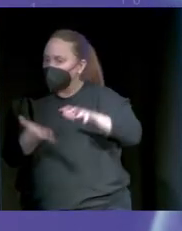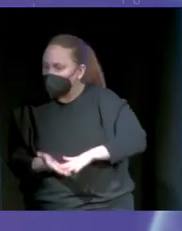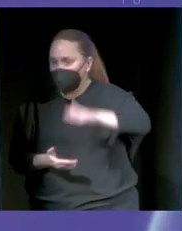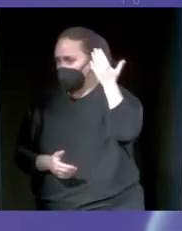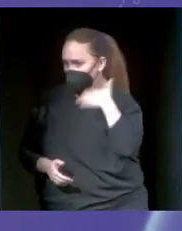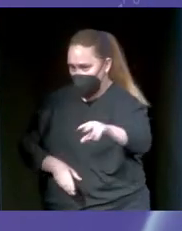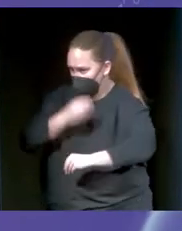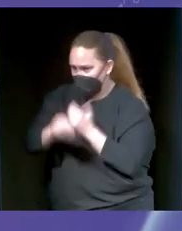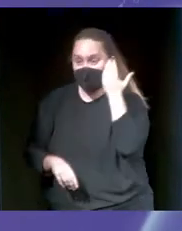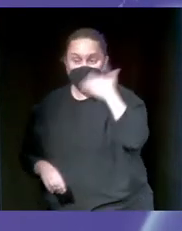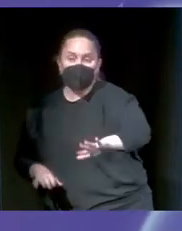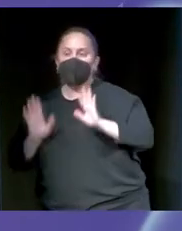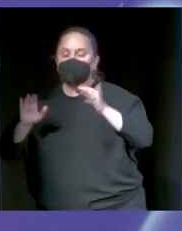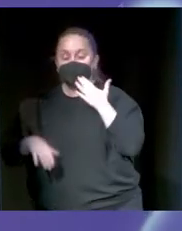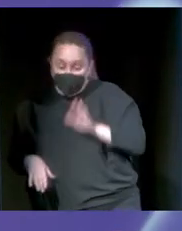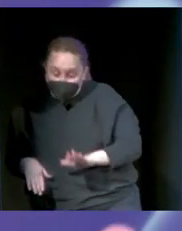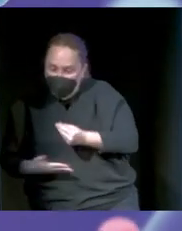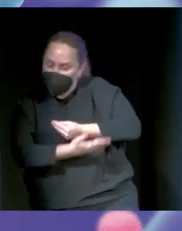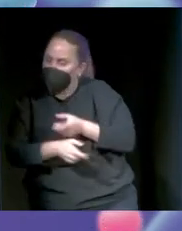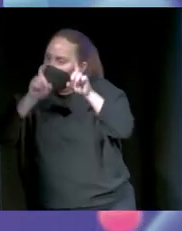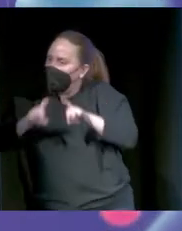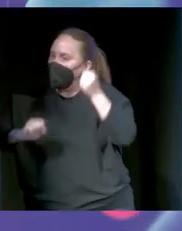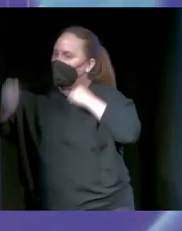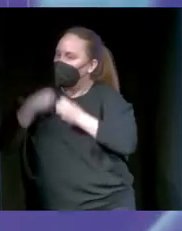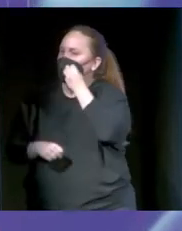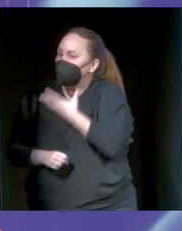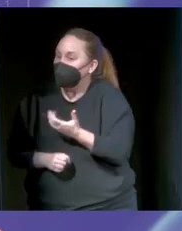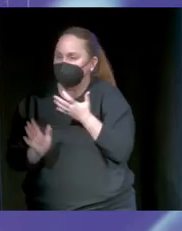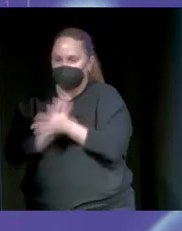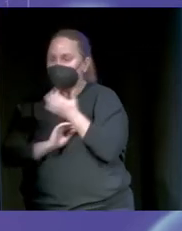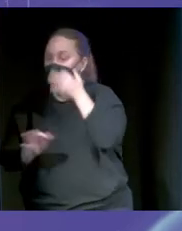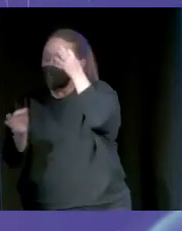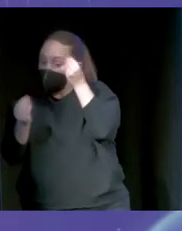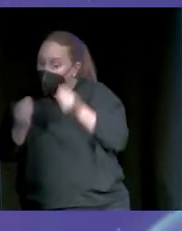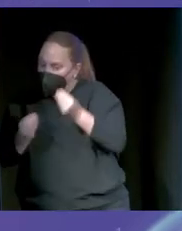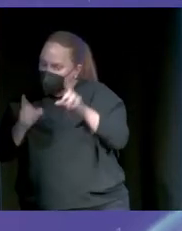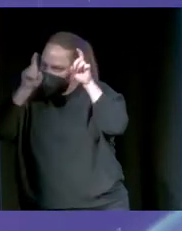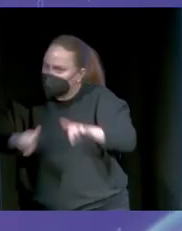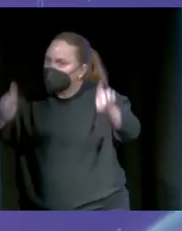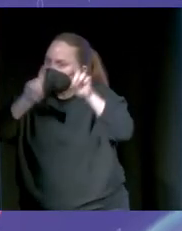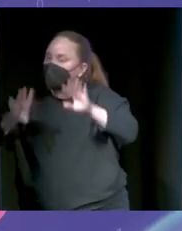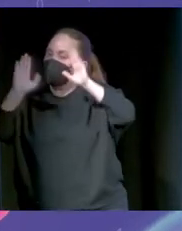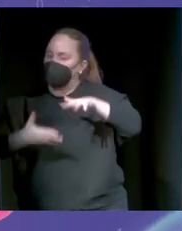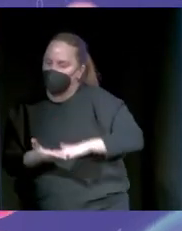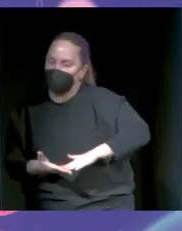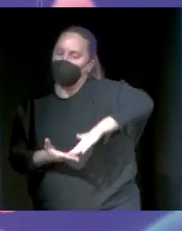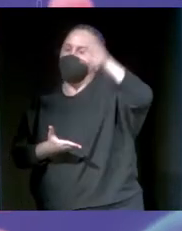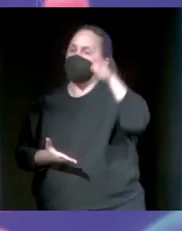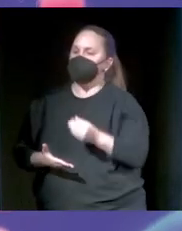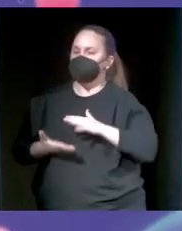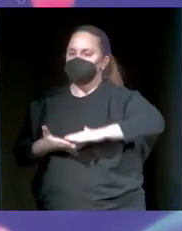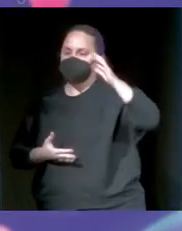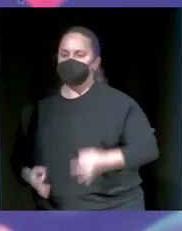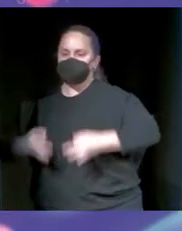va a hacer las cosas mal. Si le enseñamos un buen comportamiento, si los datos son buenos, el bebé se convertirá en un buen fact-checker o en un